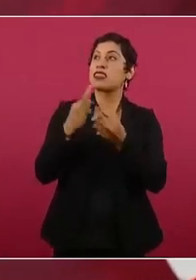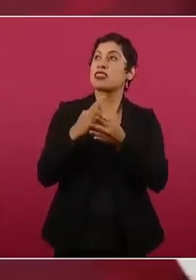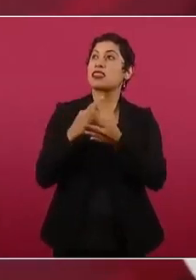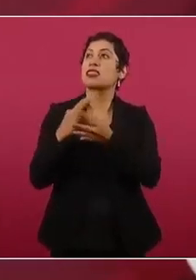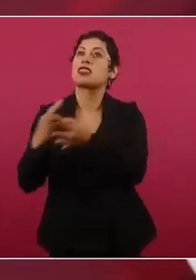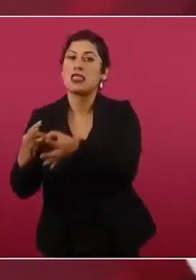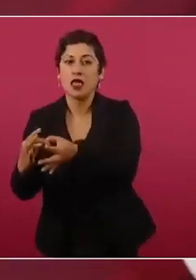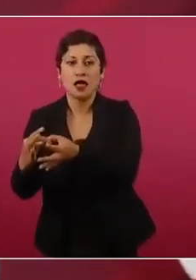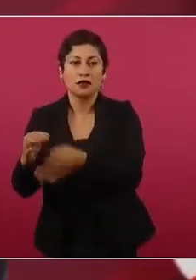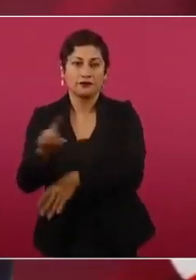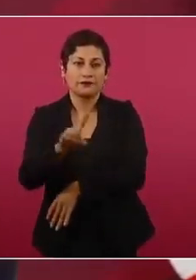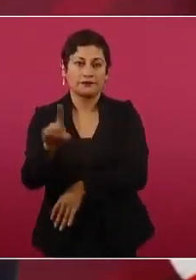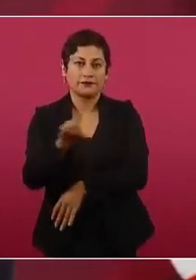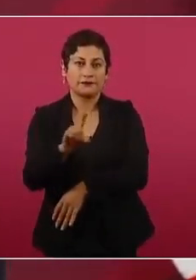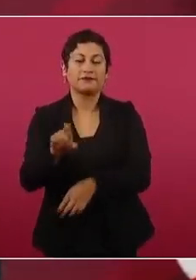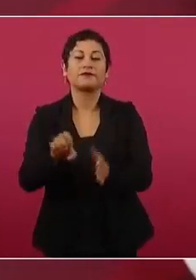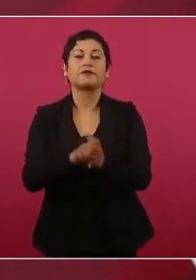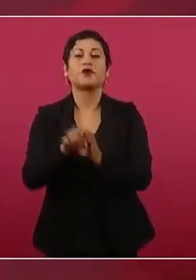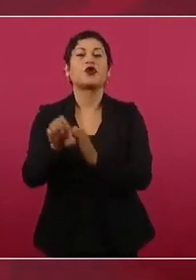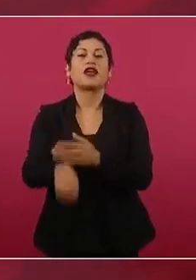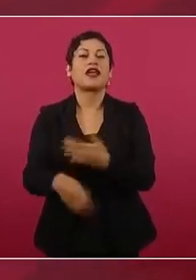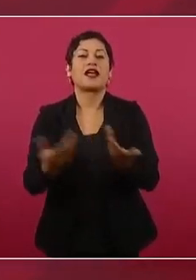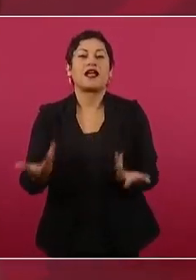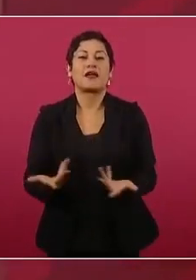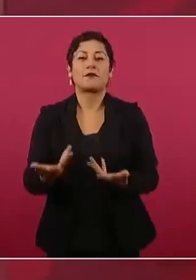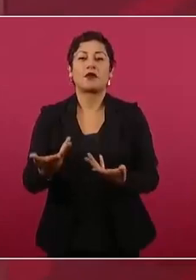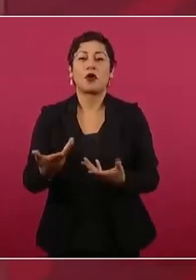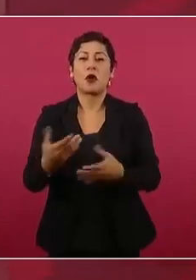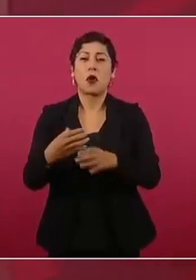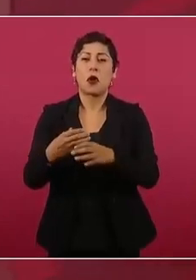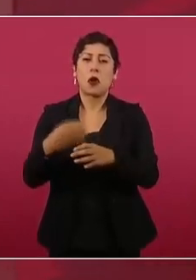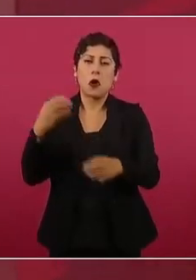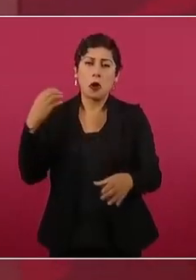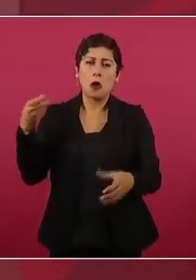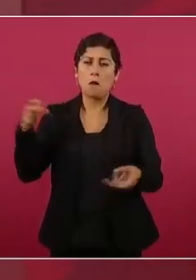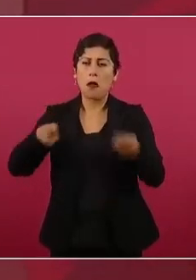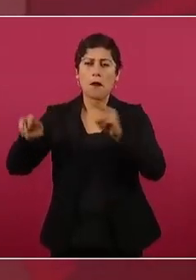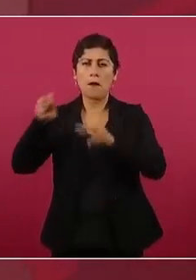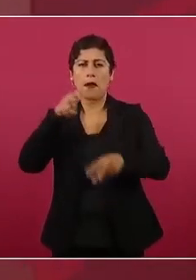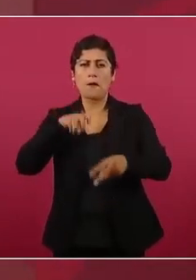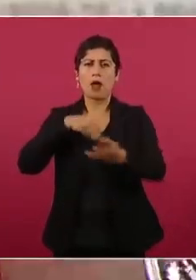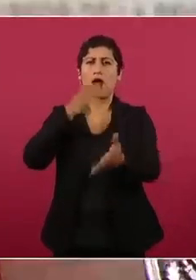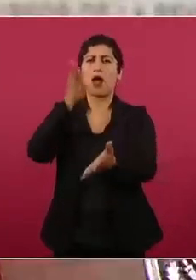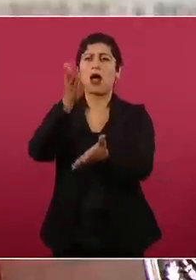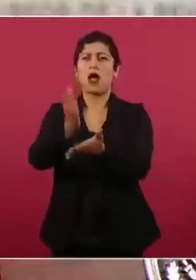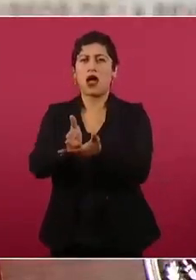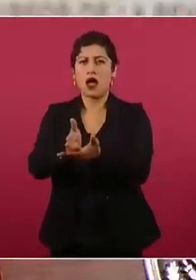a dónde vas, me,